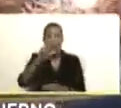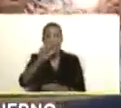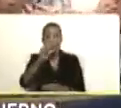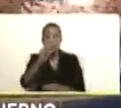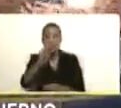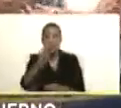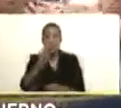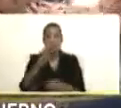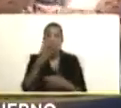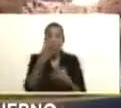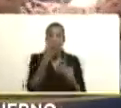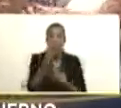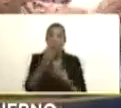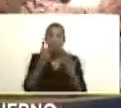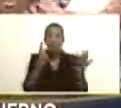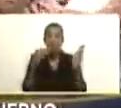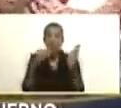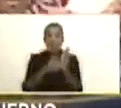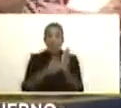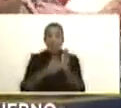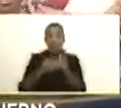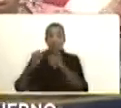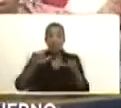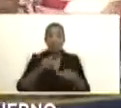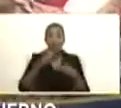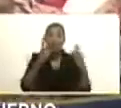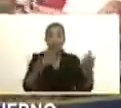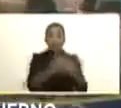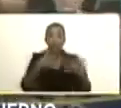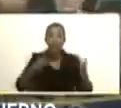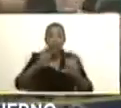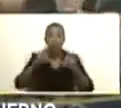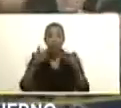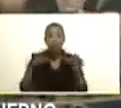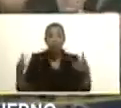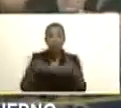46 mil CLAP, que le llegan a 7 millones de hogares,